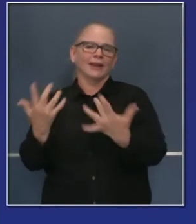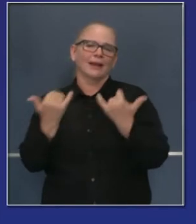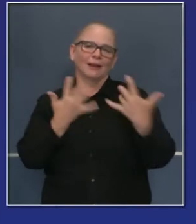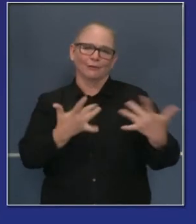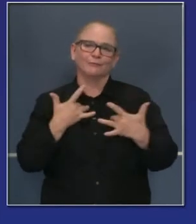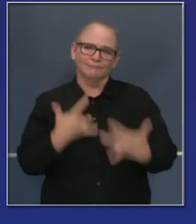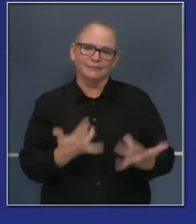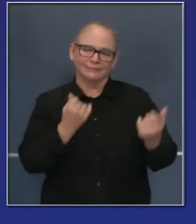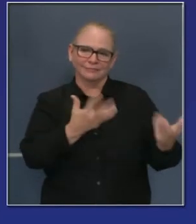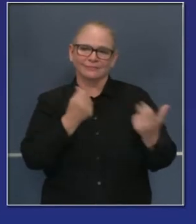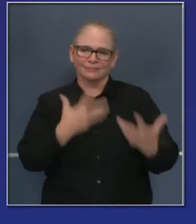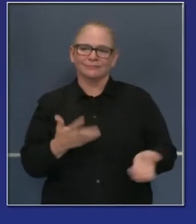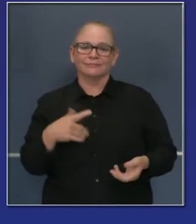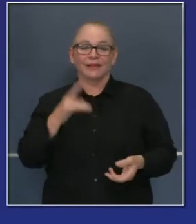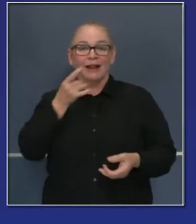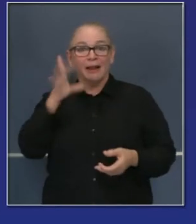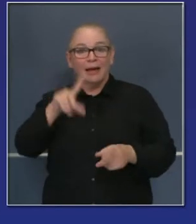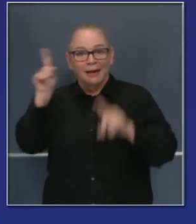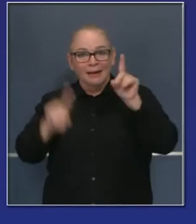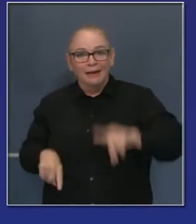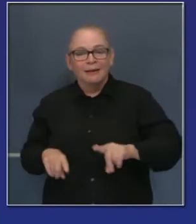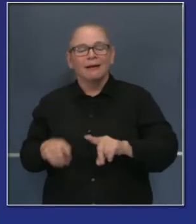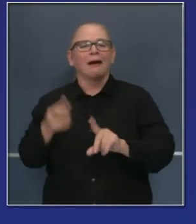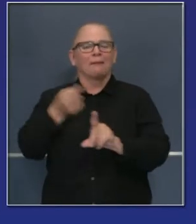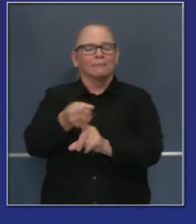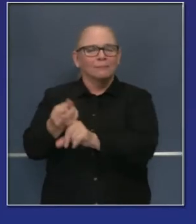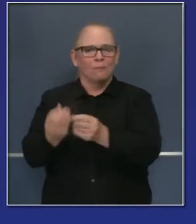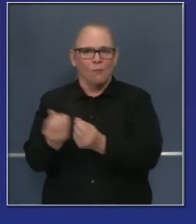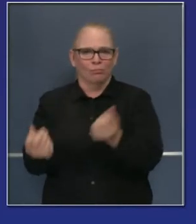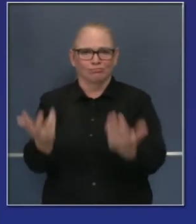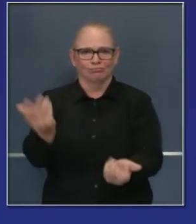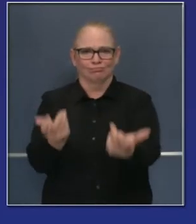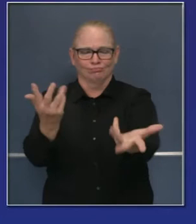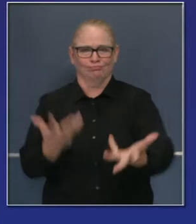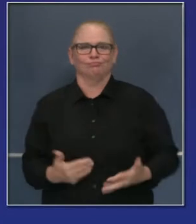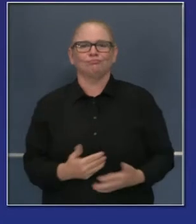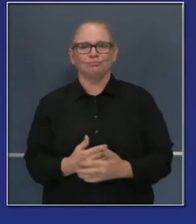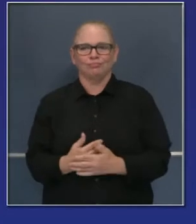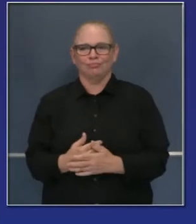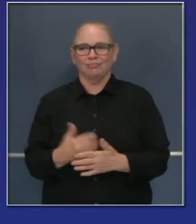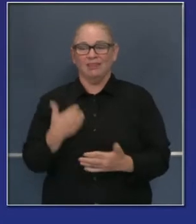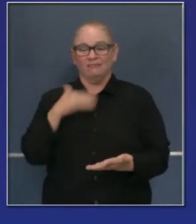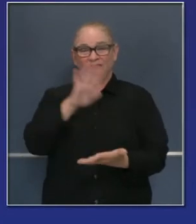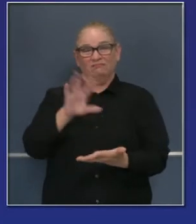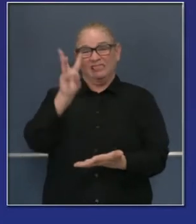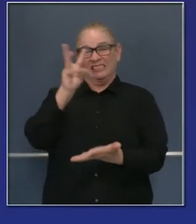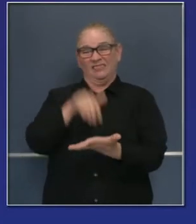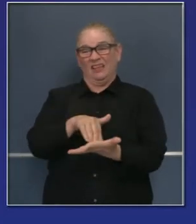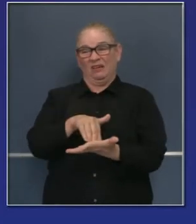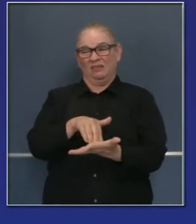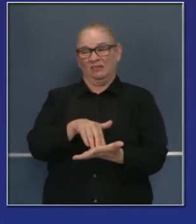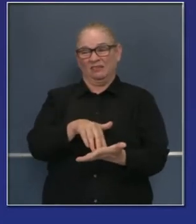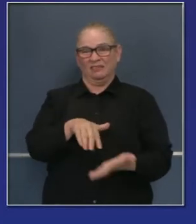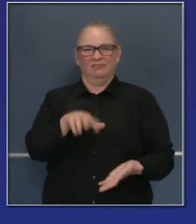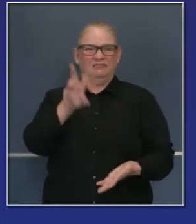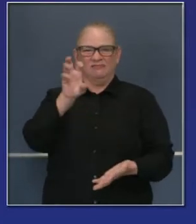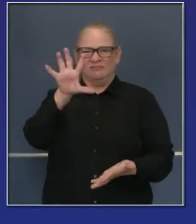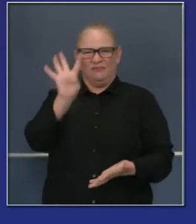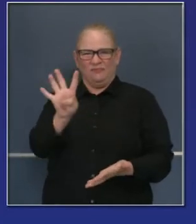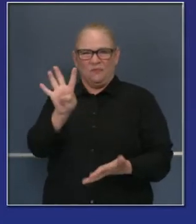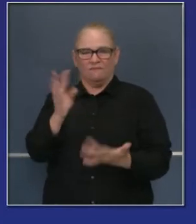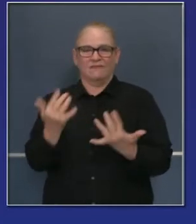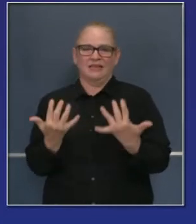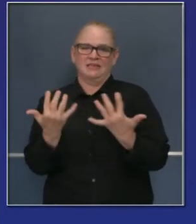rayos. Actualmente, tenemos cerca de 6,754